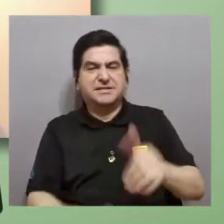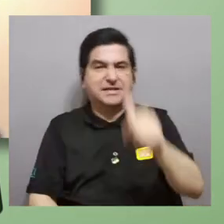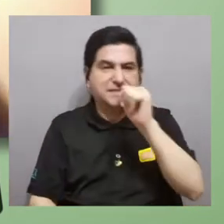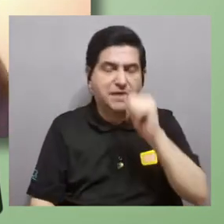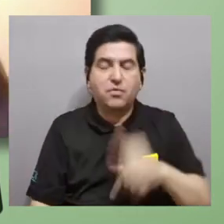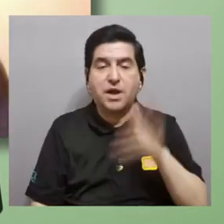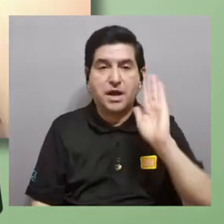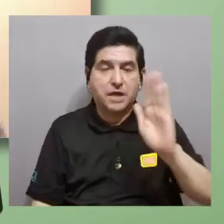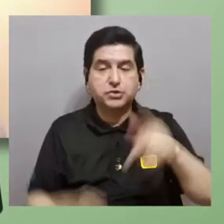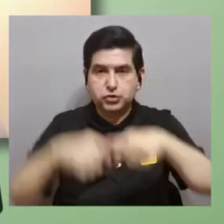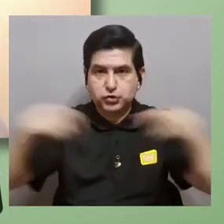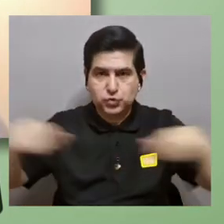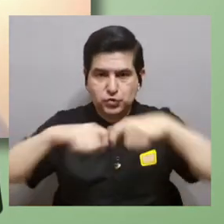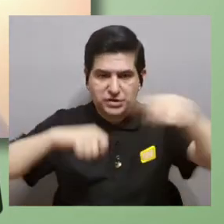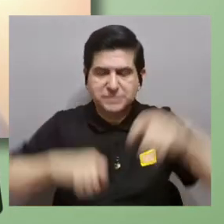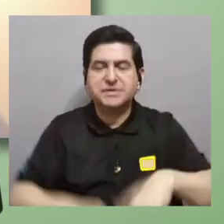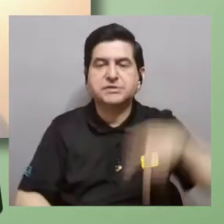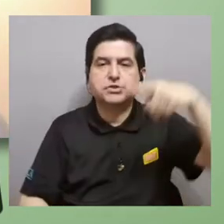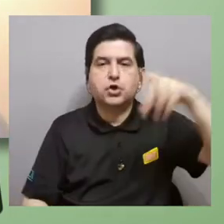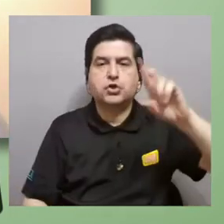tamaño que tienen esos poros